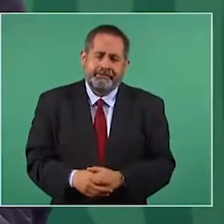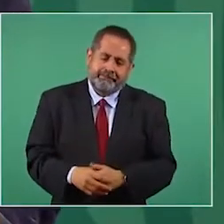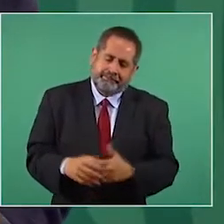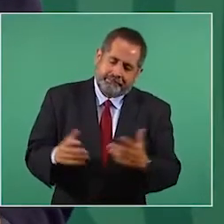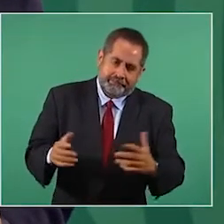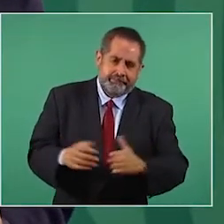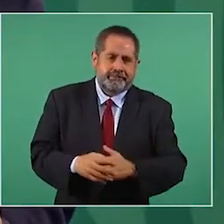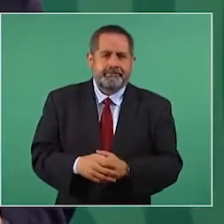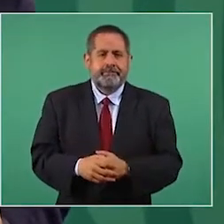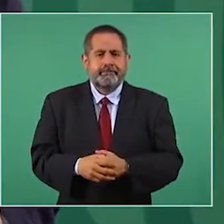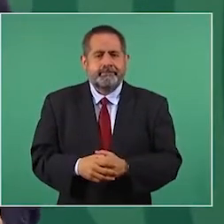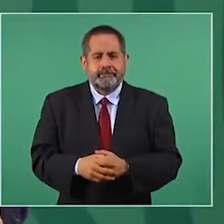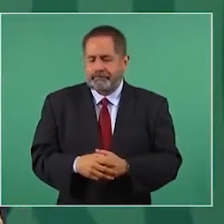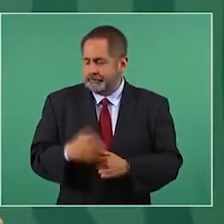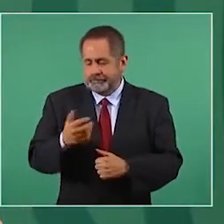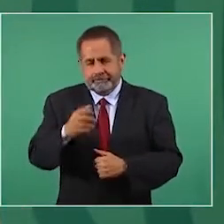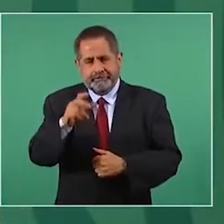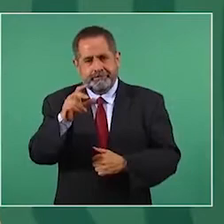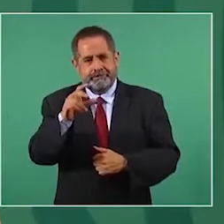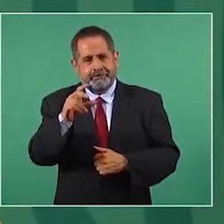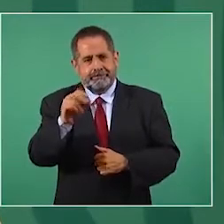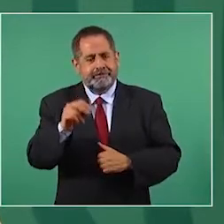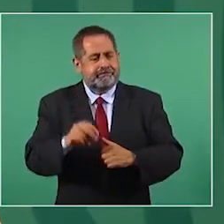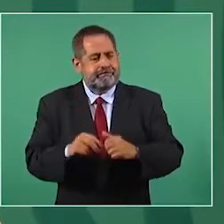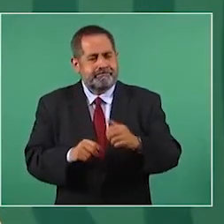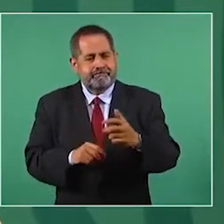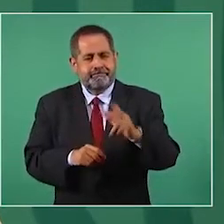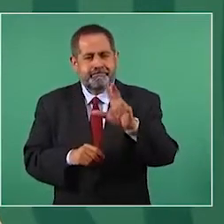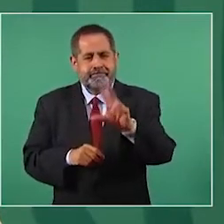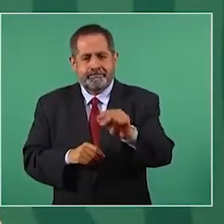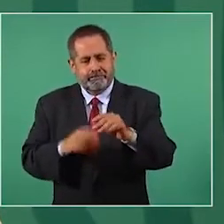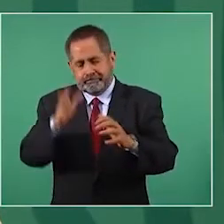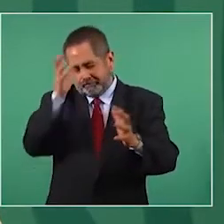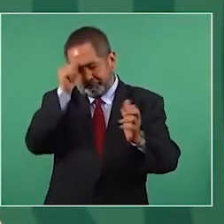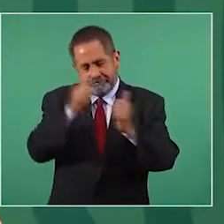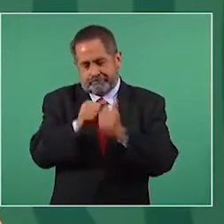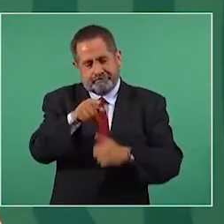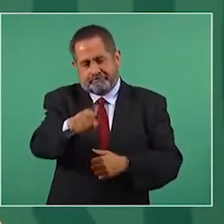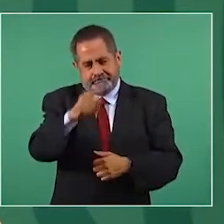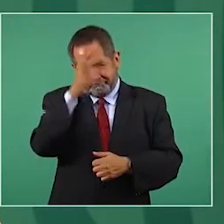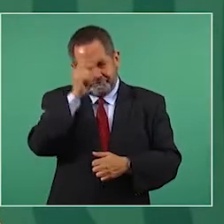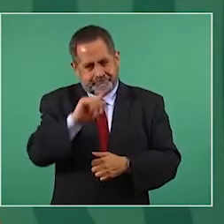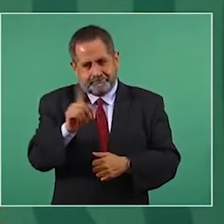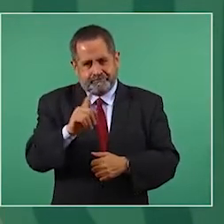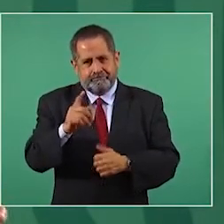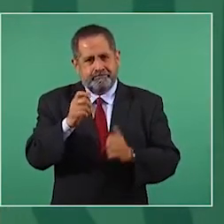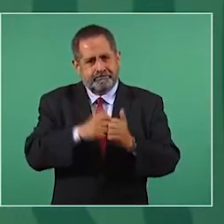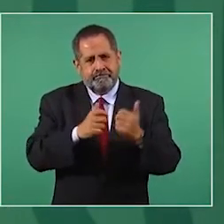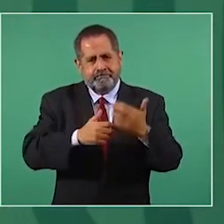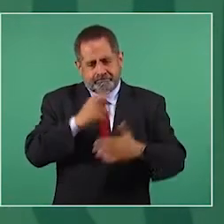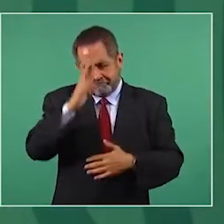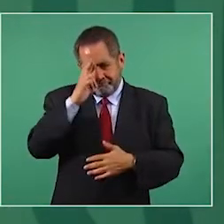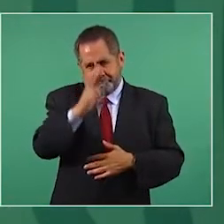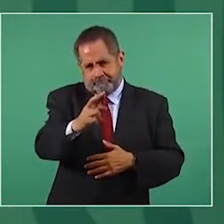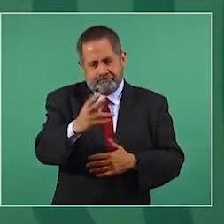No se puede, señor presidente. No coincido contigo, respeto